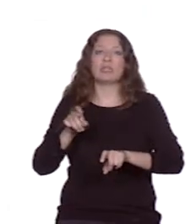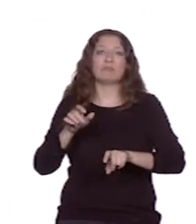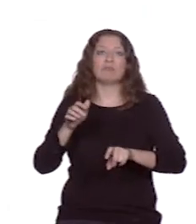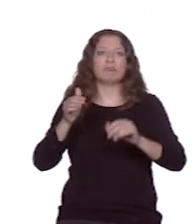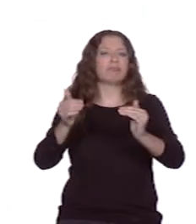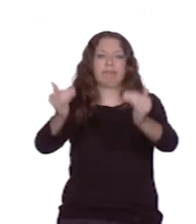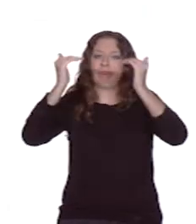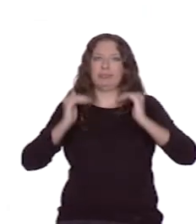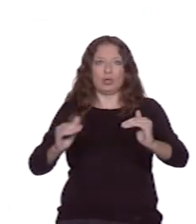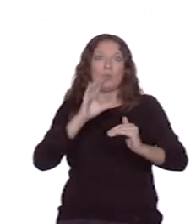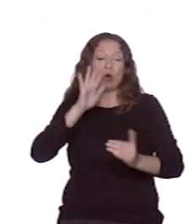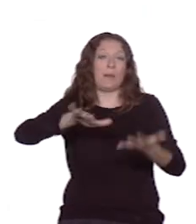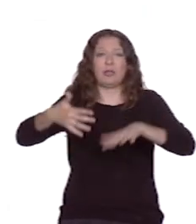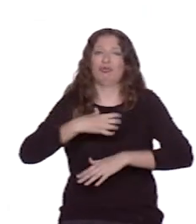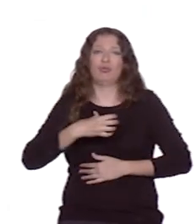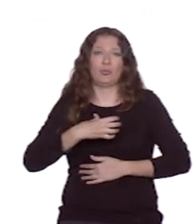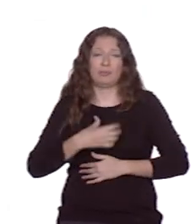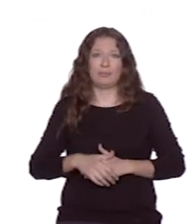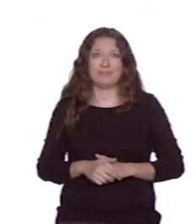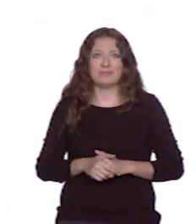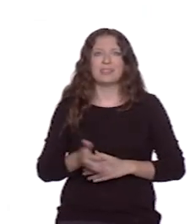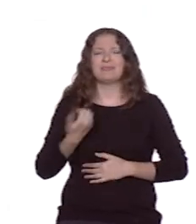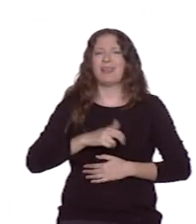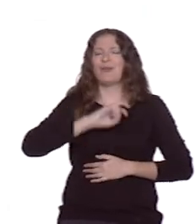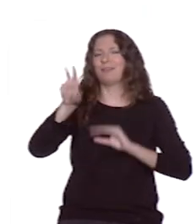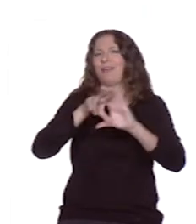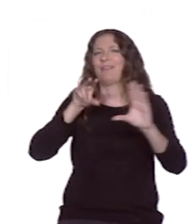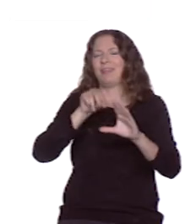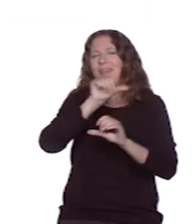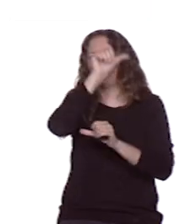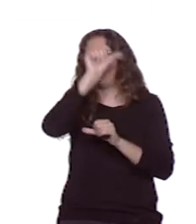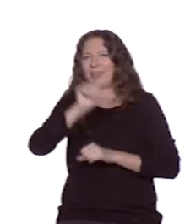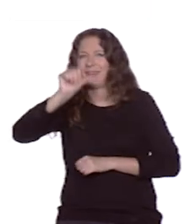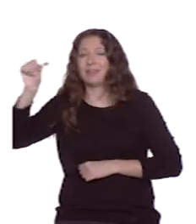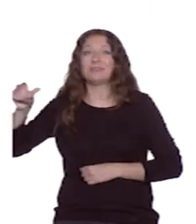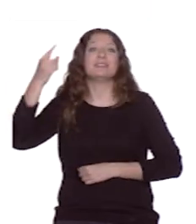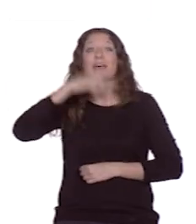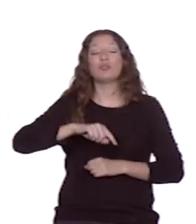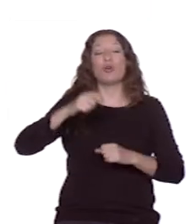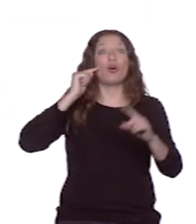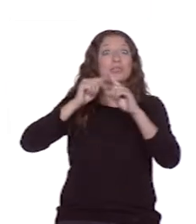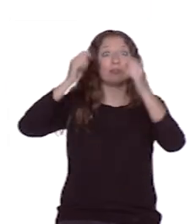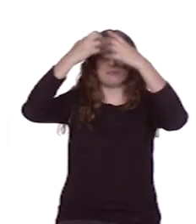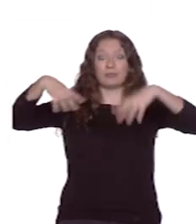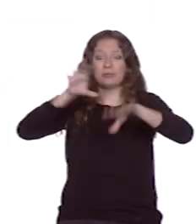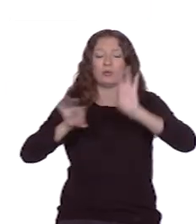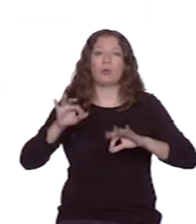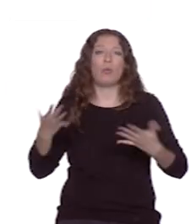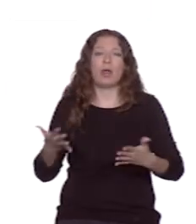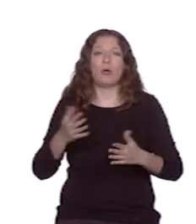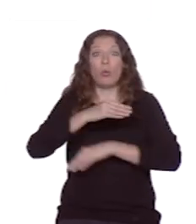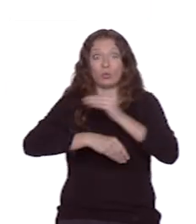Como ya sabemos por anteriores vídeos, el objetivo del árbol de decisión es utilizar la norma con eficiencia, pues podemos